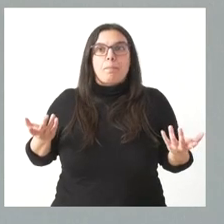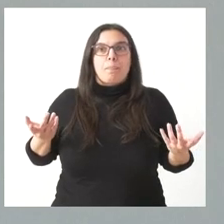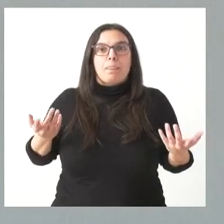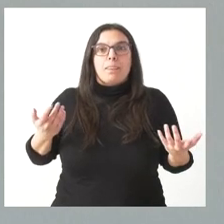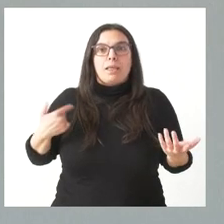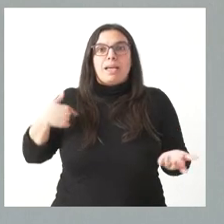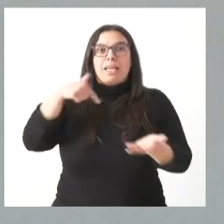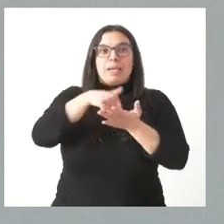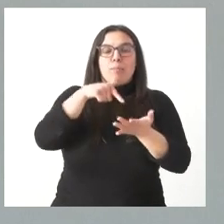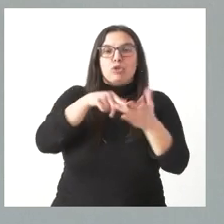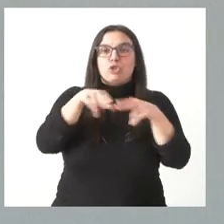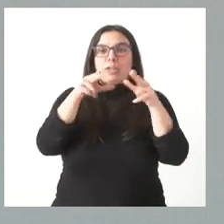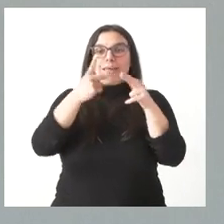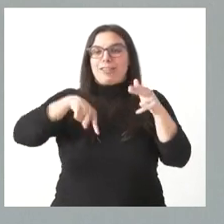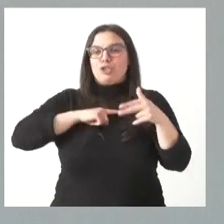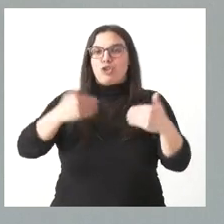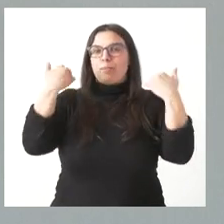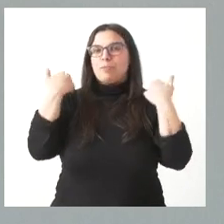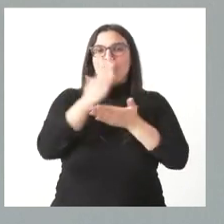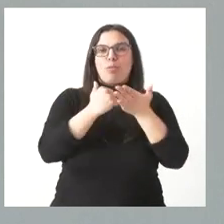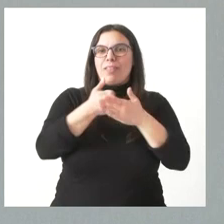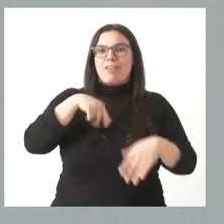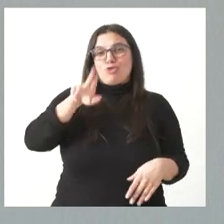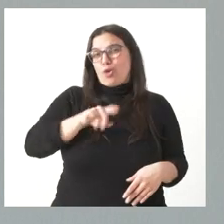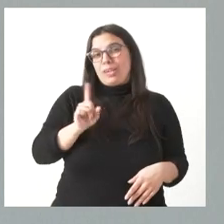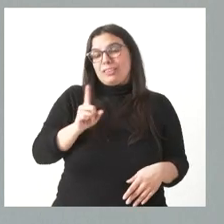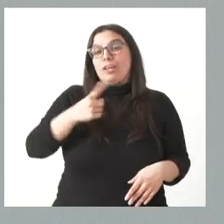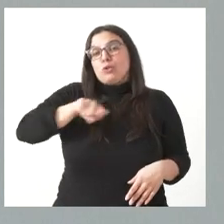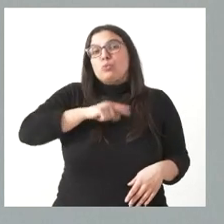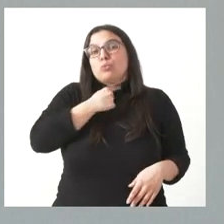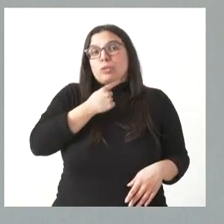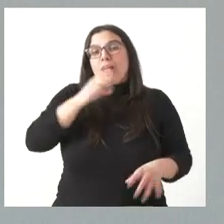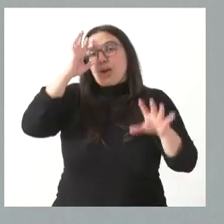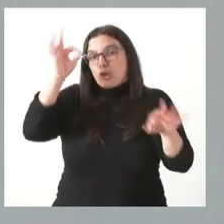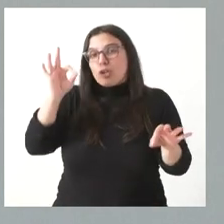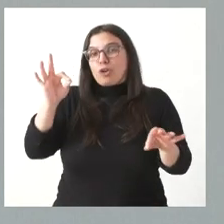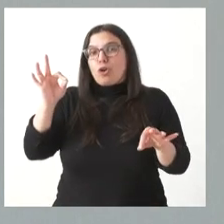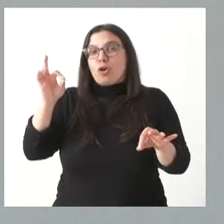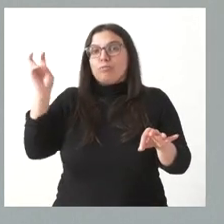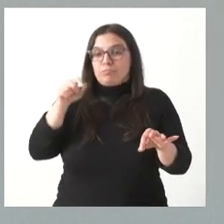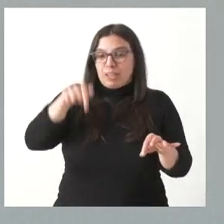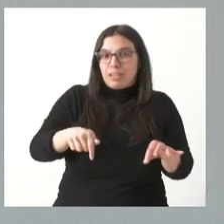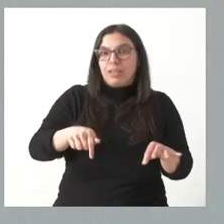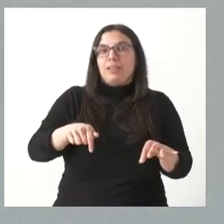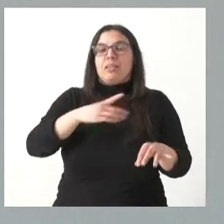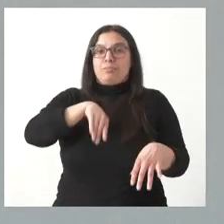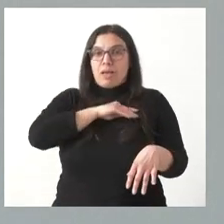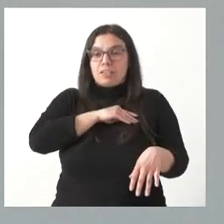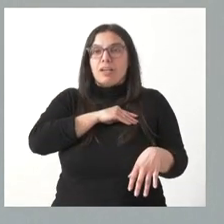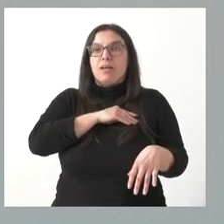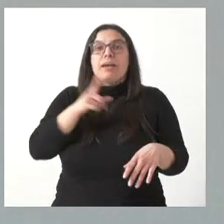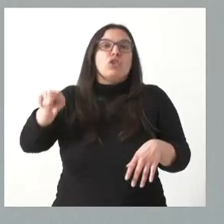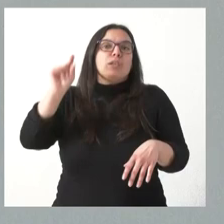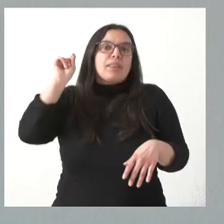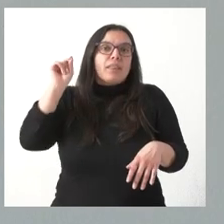de sociedades, no es una competencia autonómica. A nosotros nos gustaría que, lógicamente, pudiera estar en España. Ellos van a